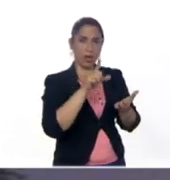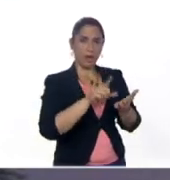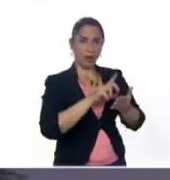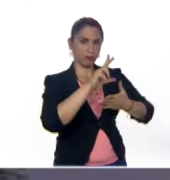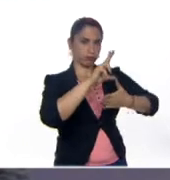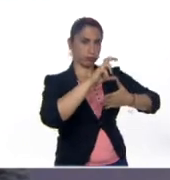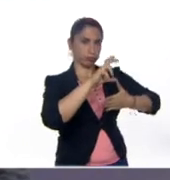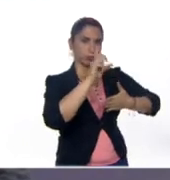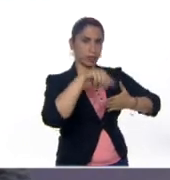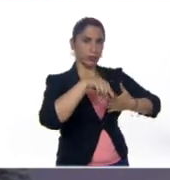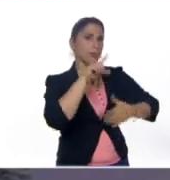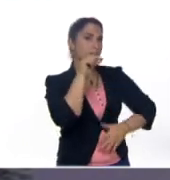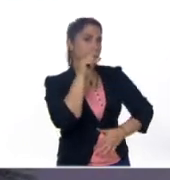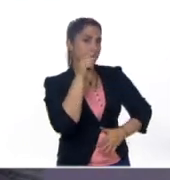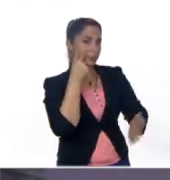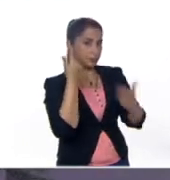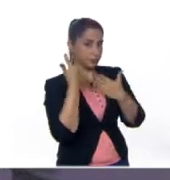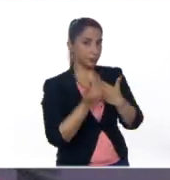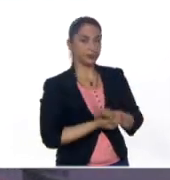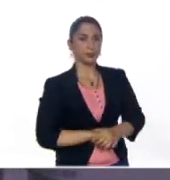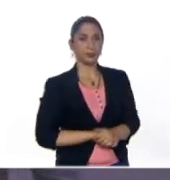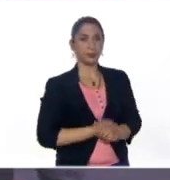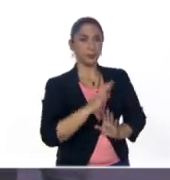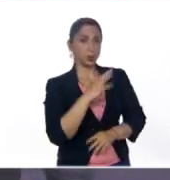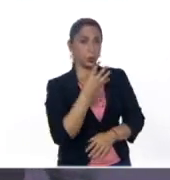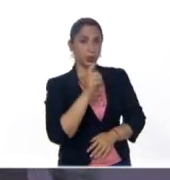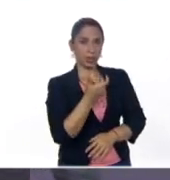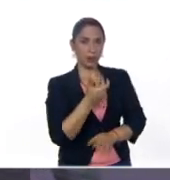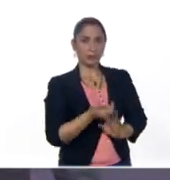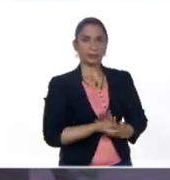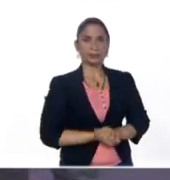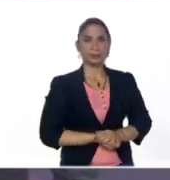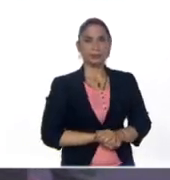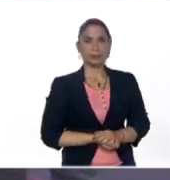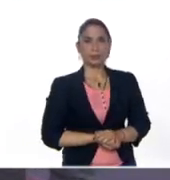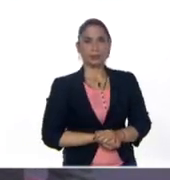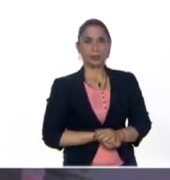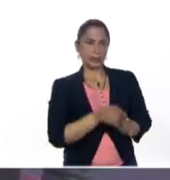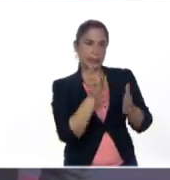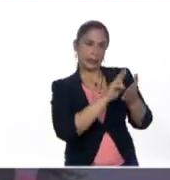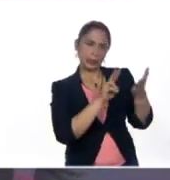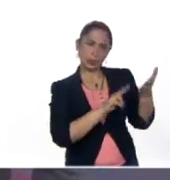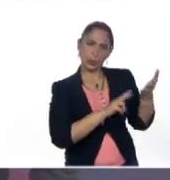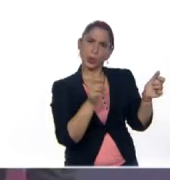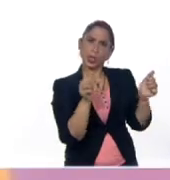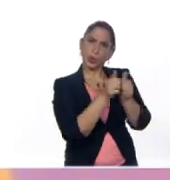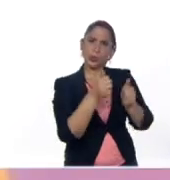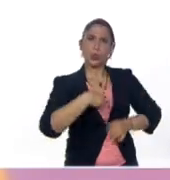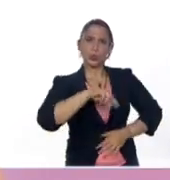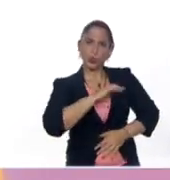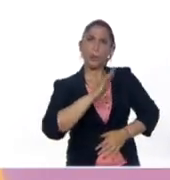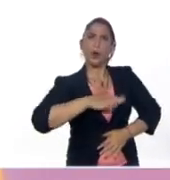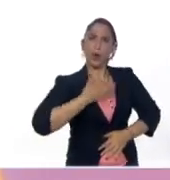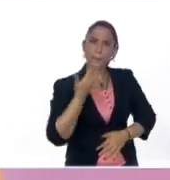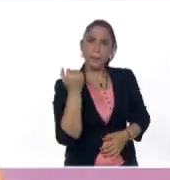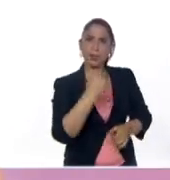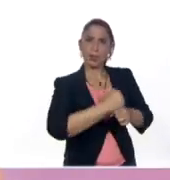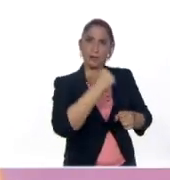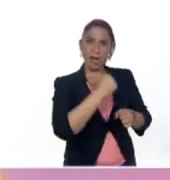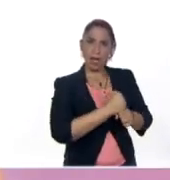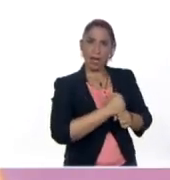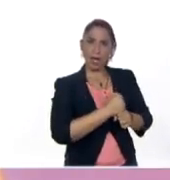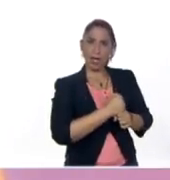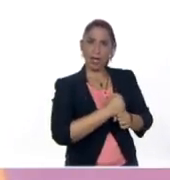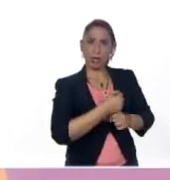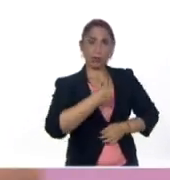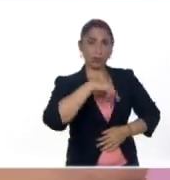Bicentenario, también de el Cardenalito de cuarto grado, tenemos acá una lectura con la que podemos trabajar y es una que